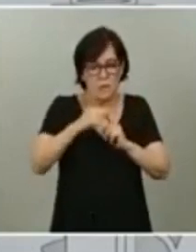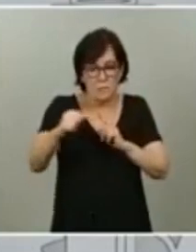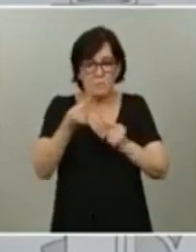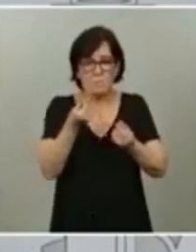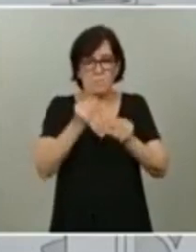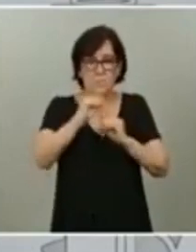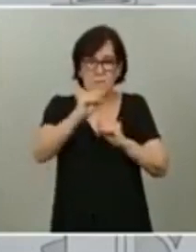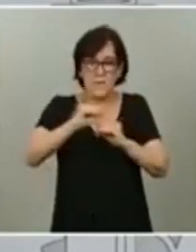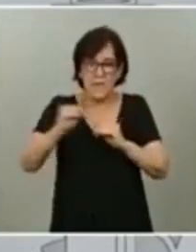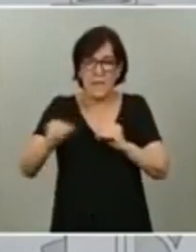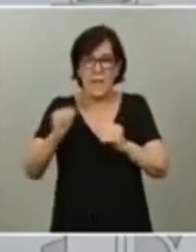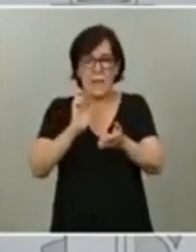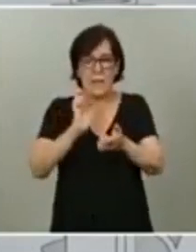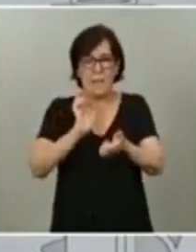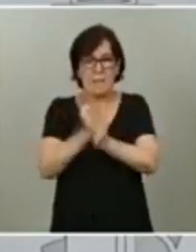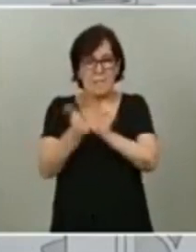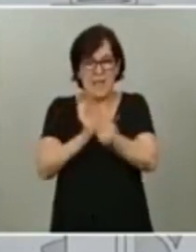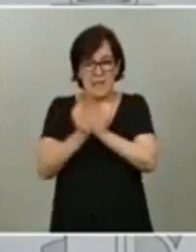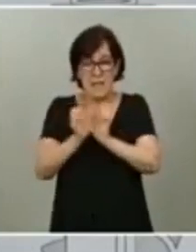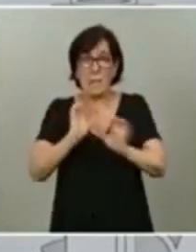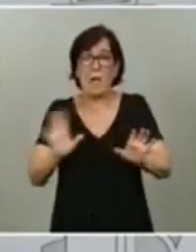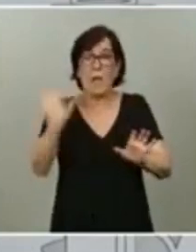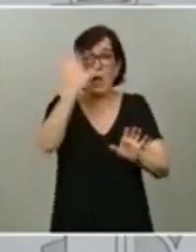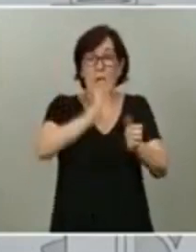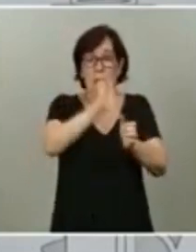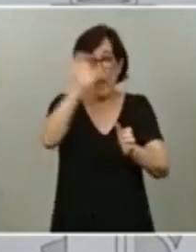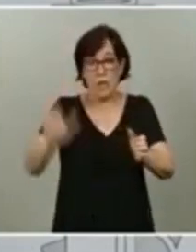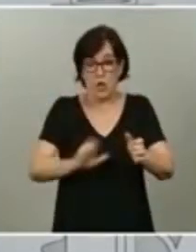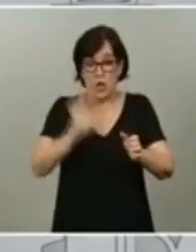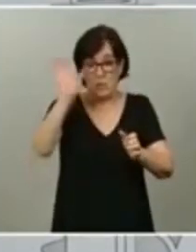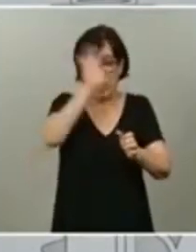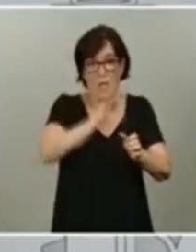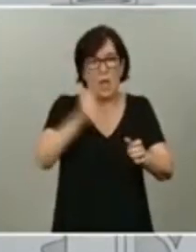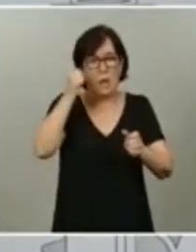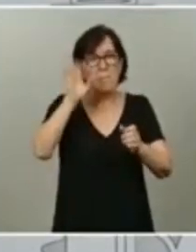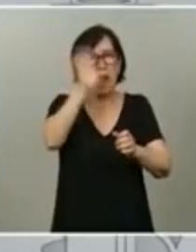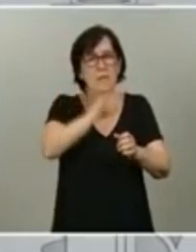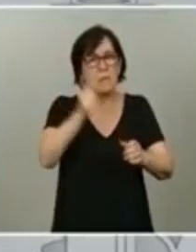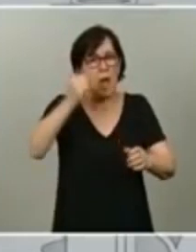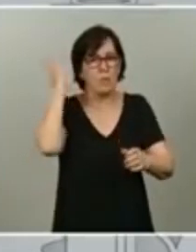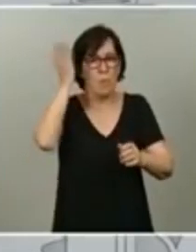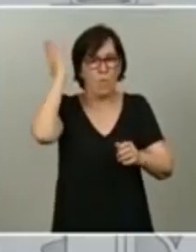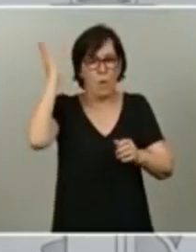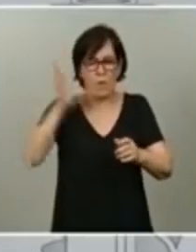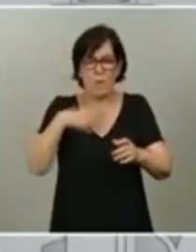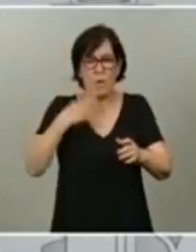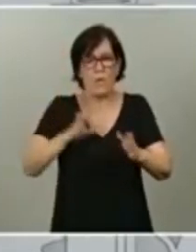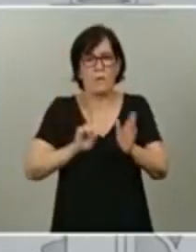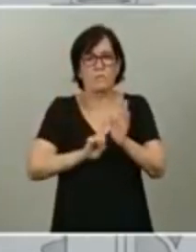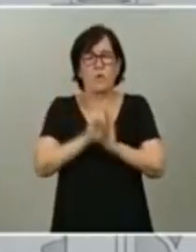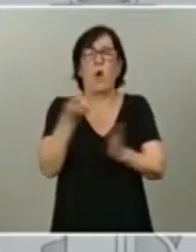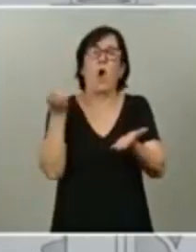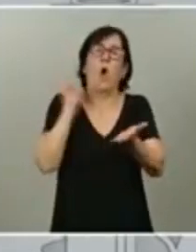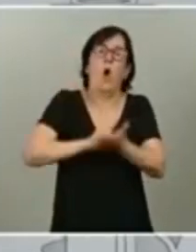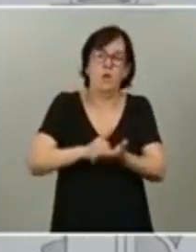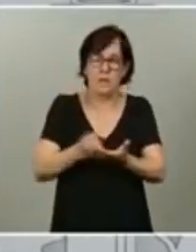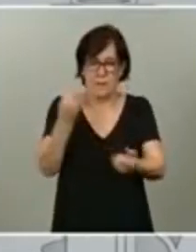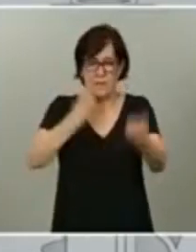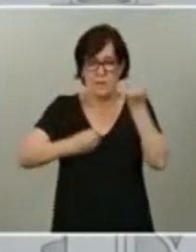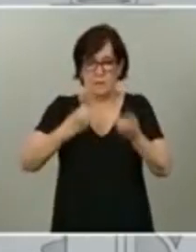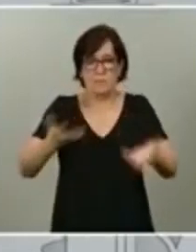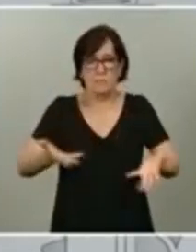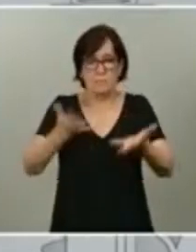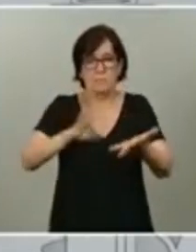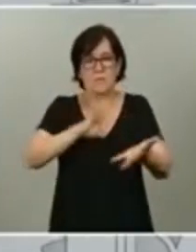el conjunto de economías europeas, pero sobre todo aquellos países más golpeados, podamos relanzar nuestras economías impulsando la transformación